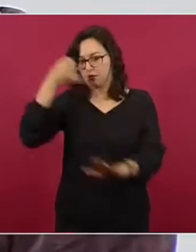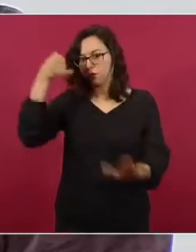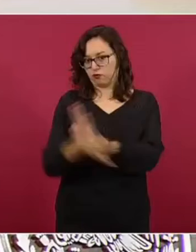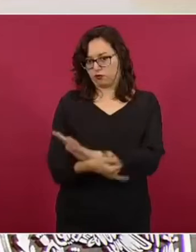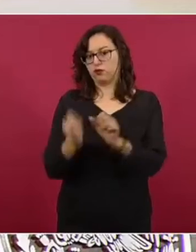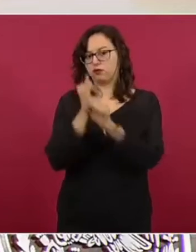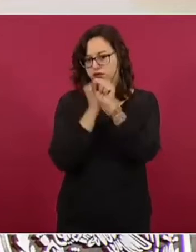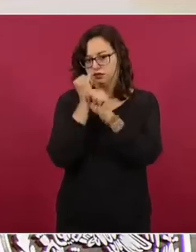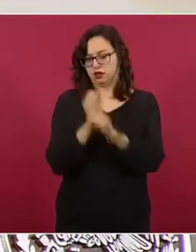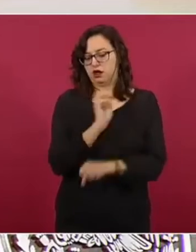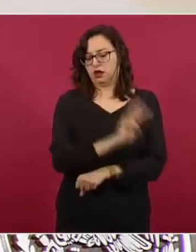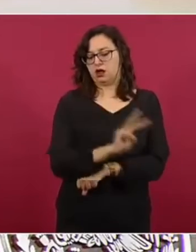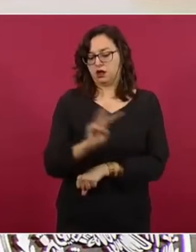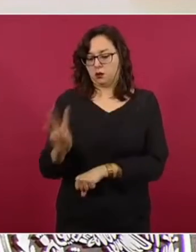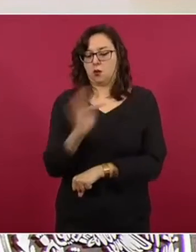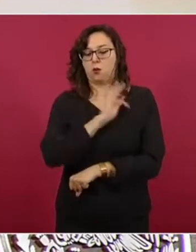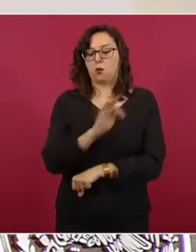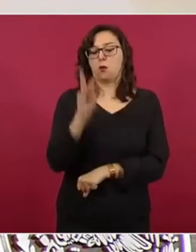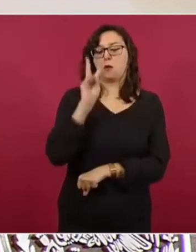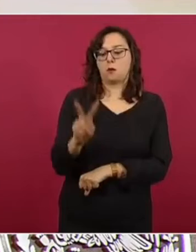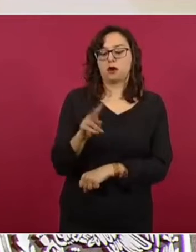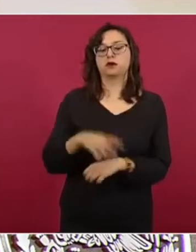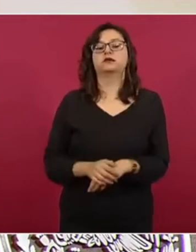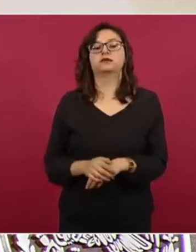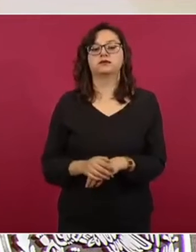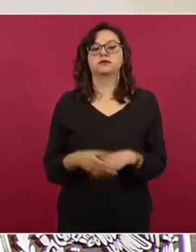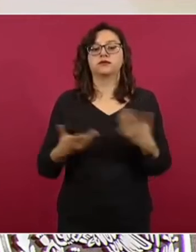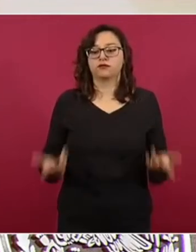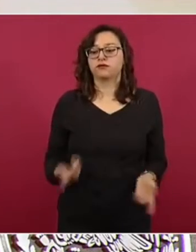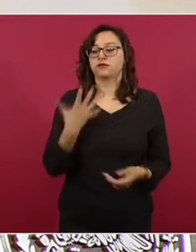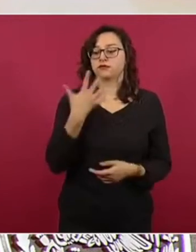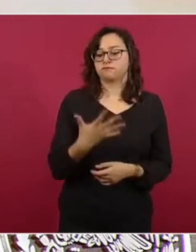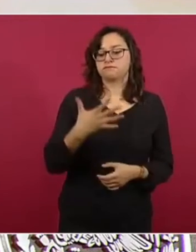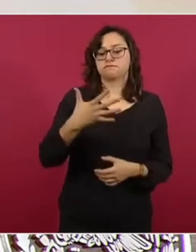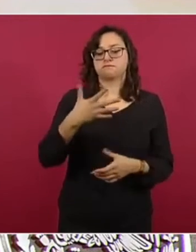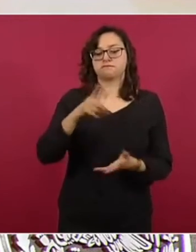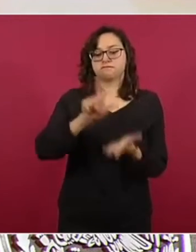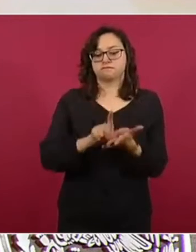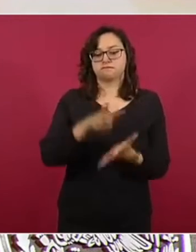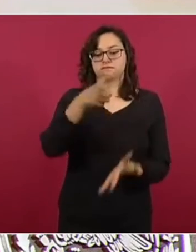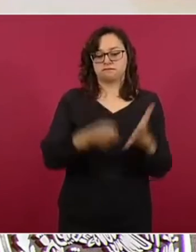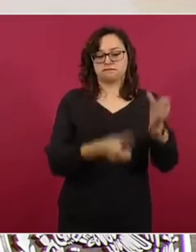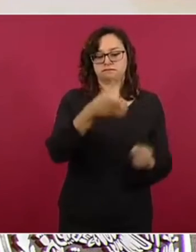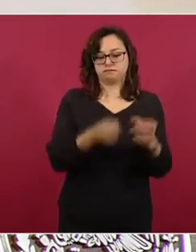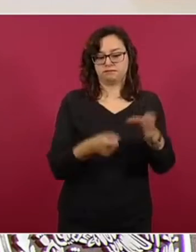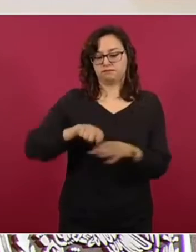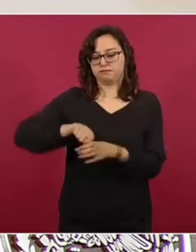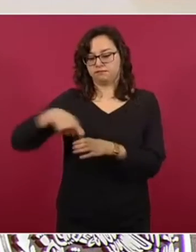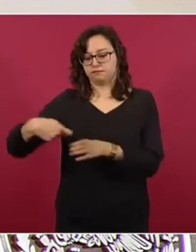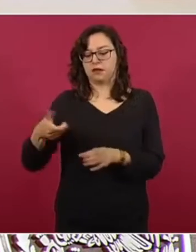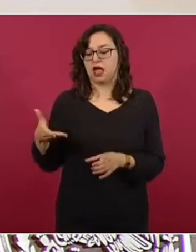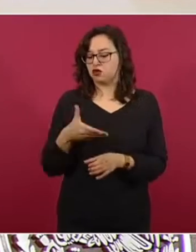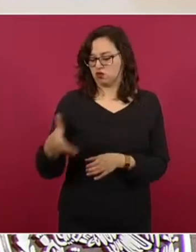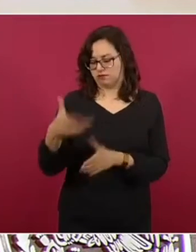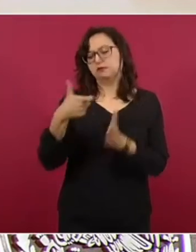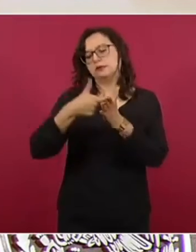estos productos en estas cantidades, cinco litros de leche pasteurizada, dos latas de atún de la más económica que